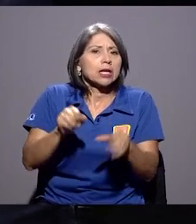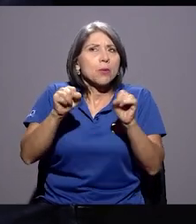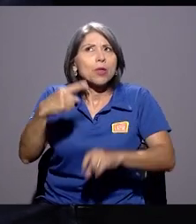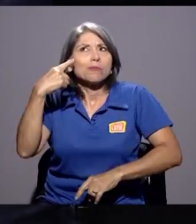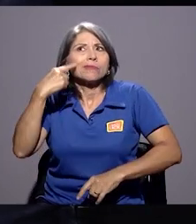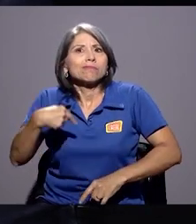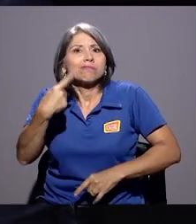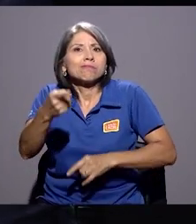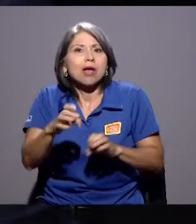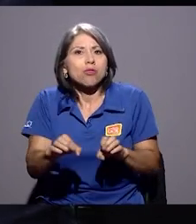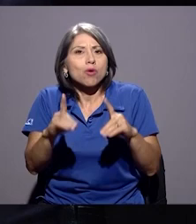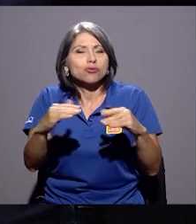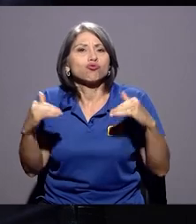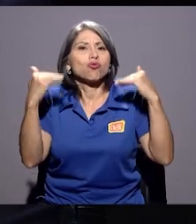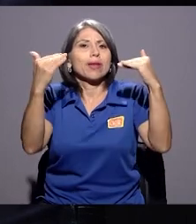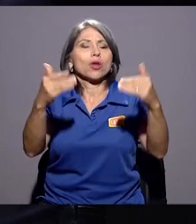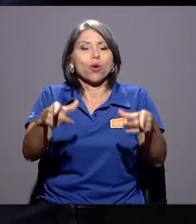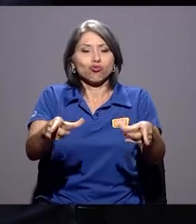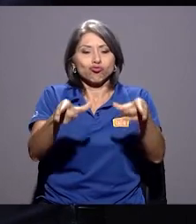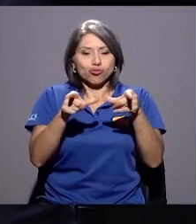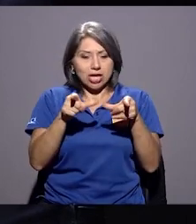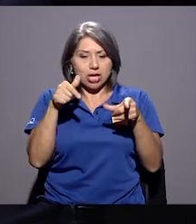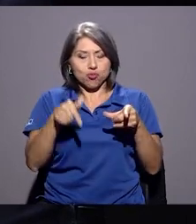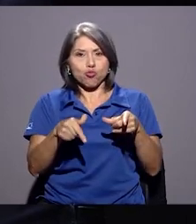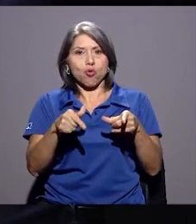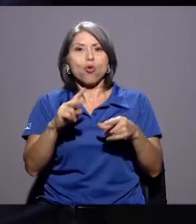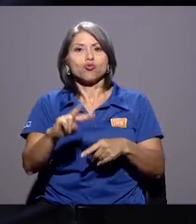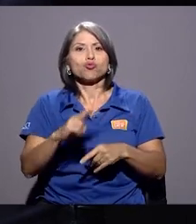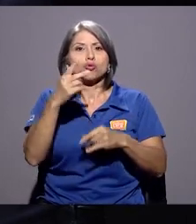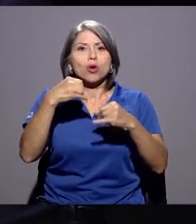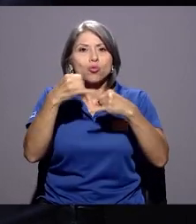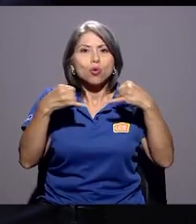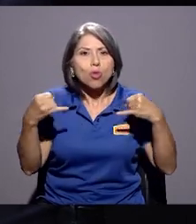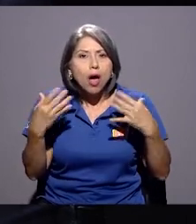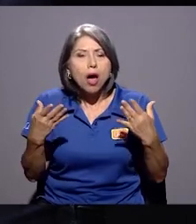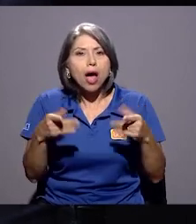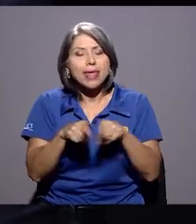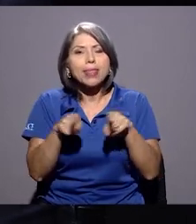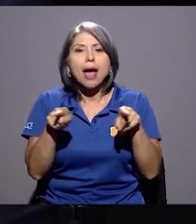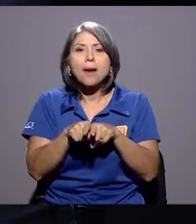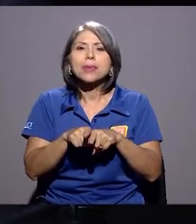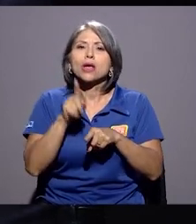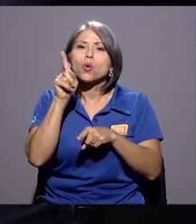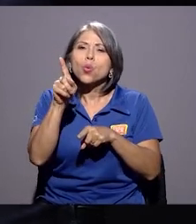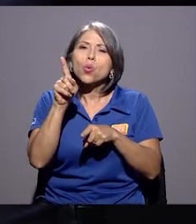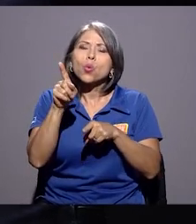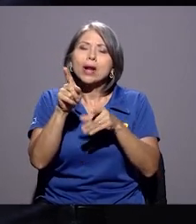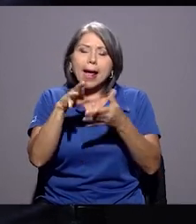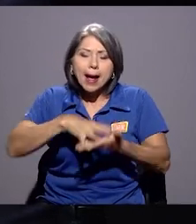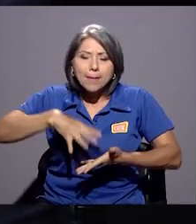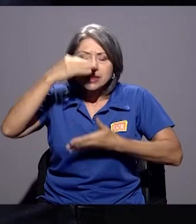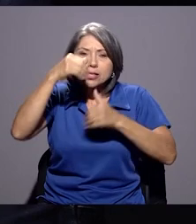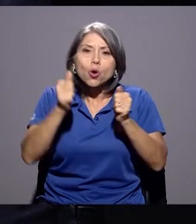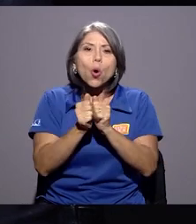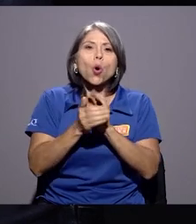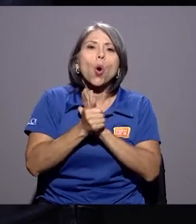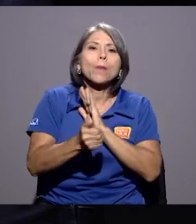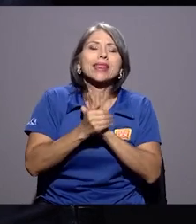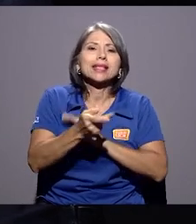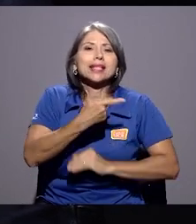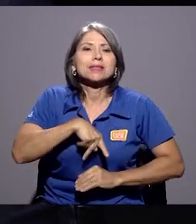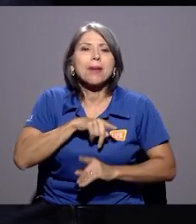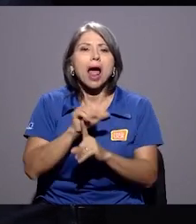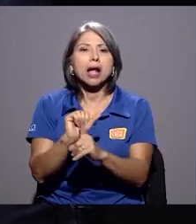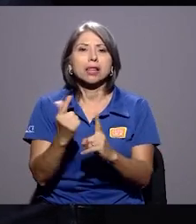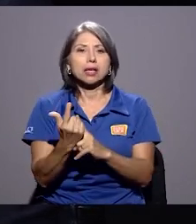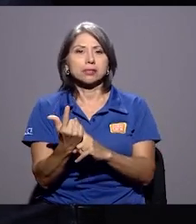aspirar a tener una educación superior, un título universitario, un segundo idioma y también una formación con competencias blandas.